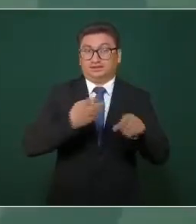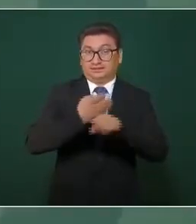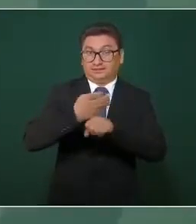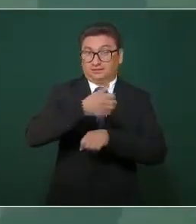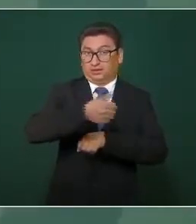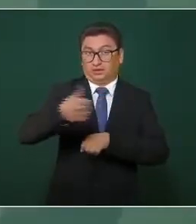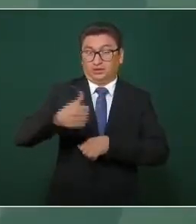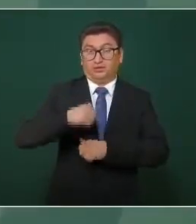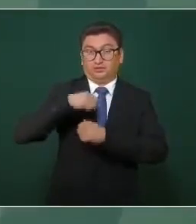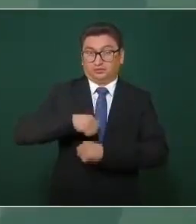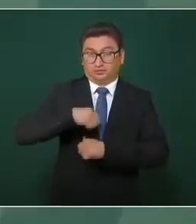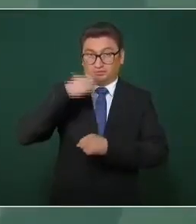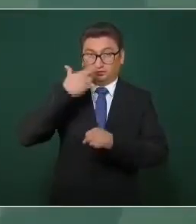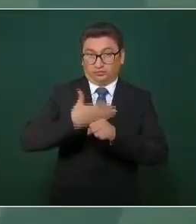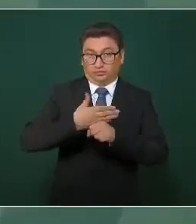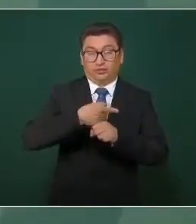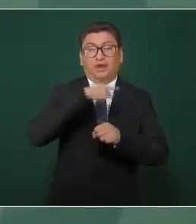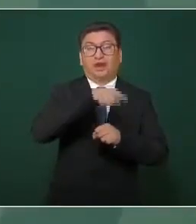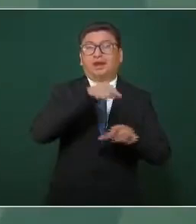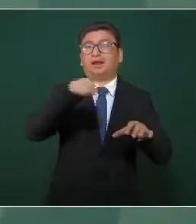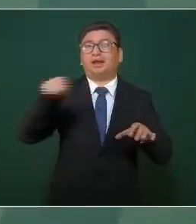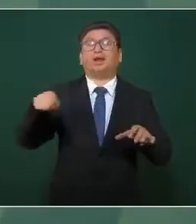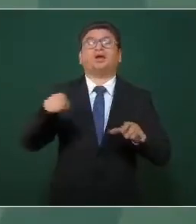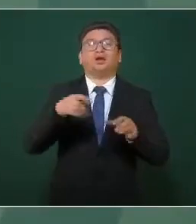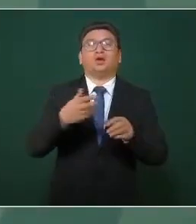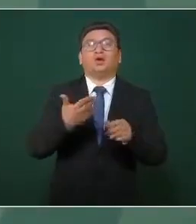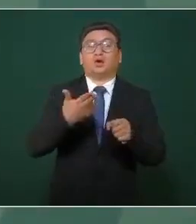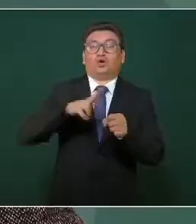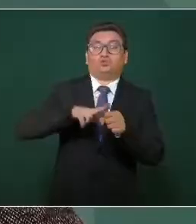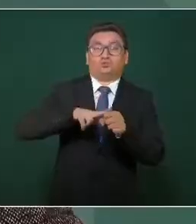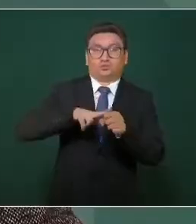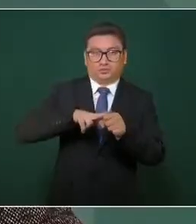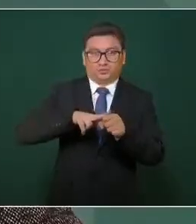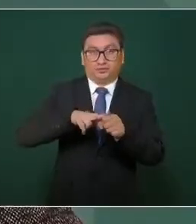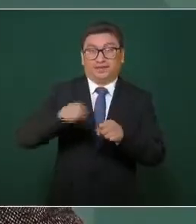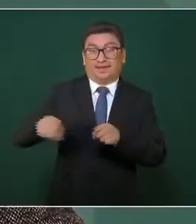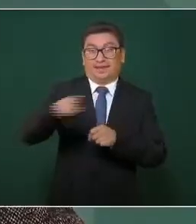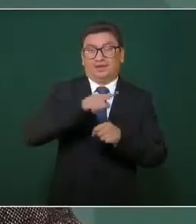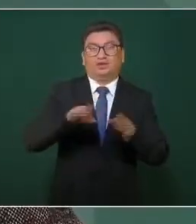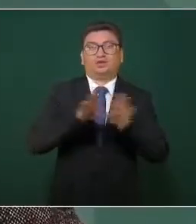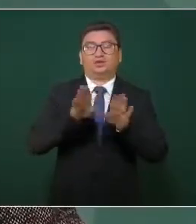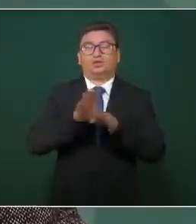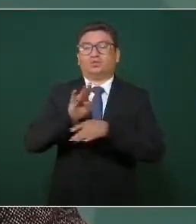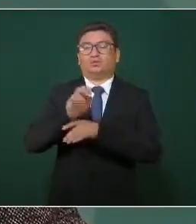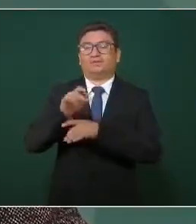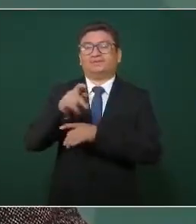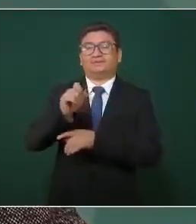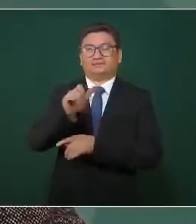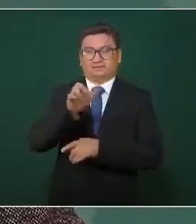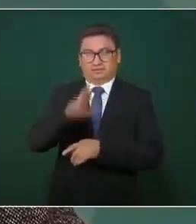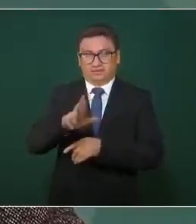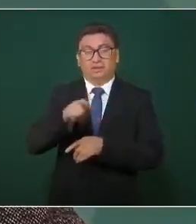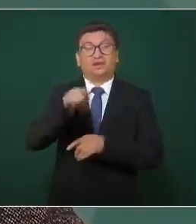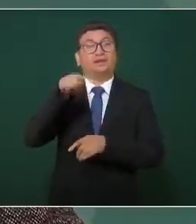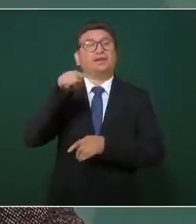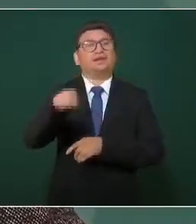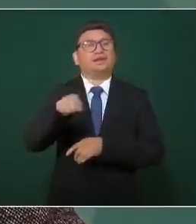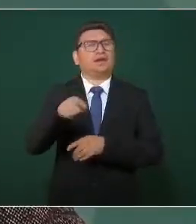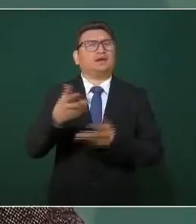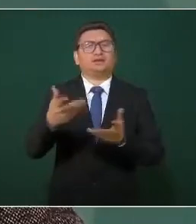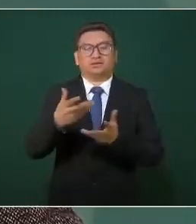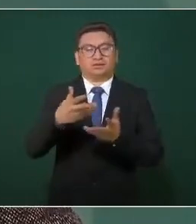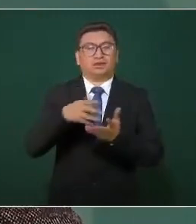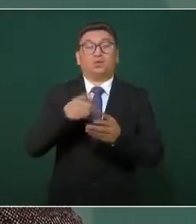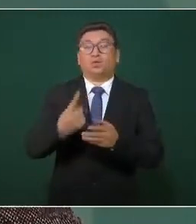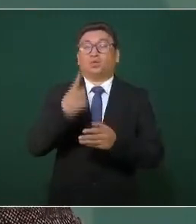estados se conviertan en hospitales del IMSS-Bienestar, operados y administrados por una